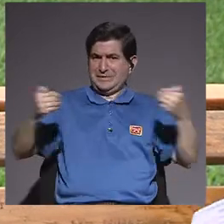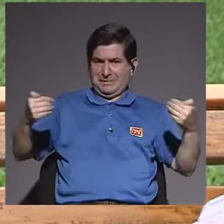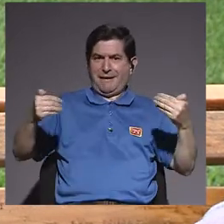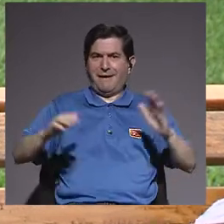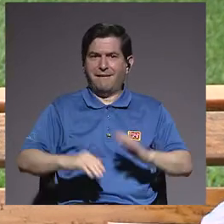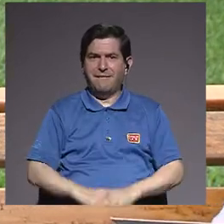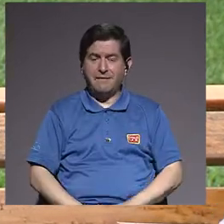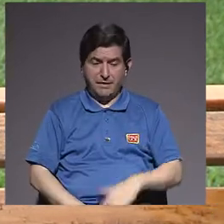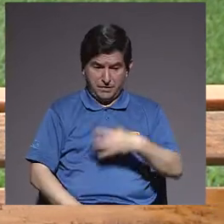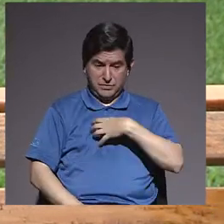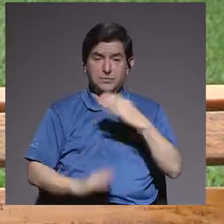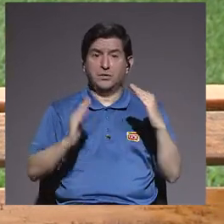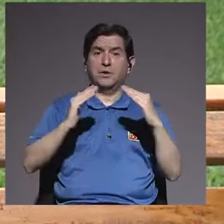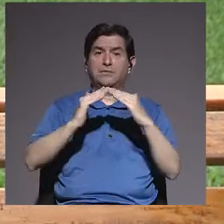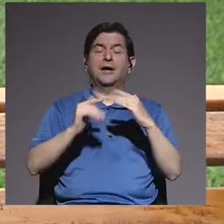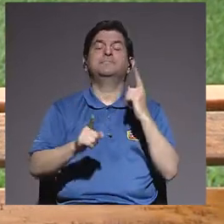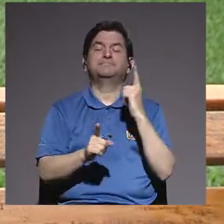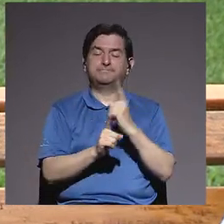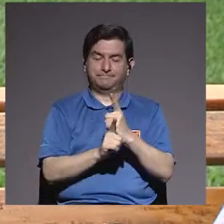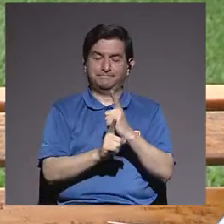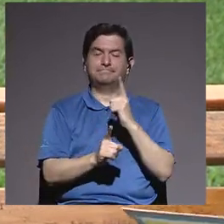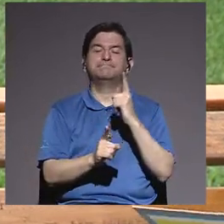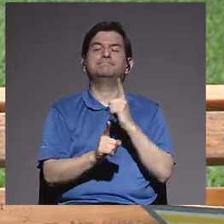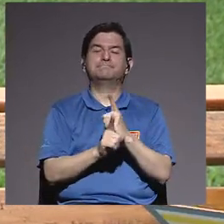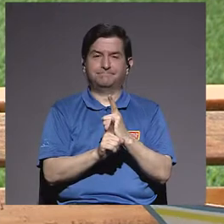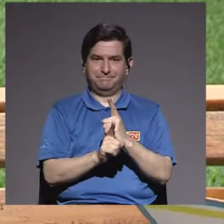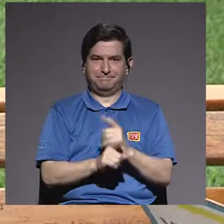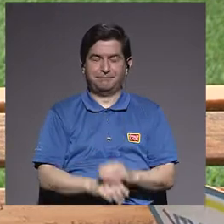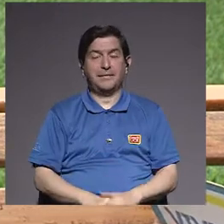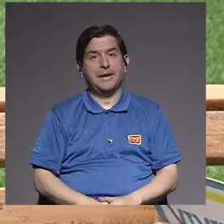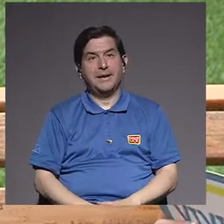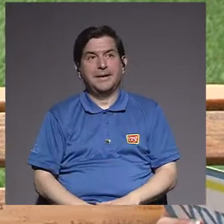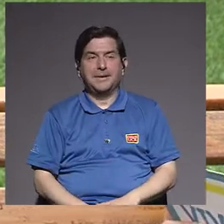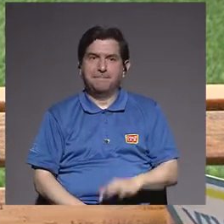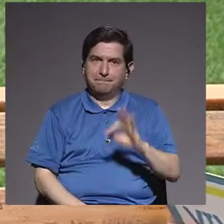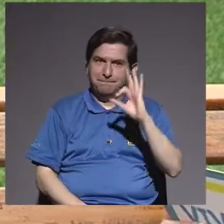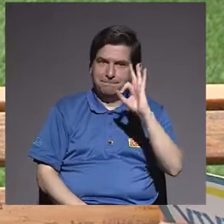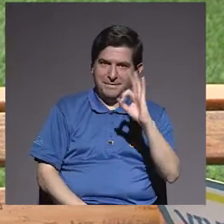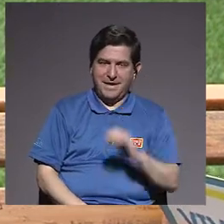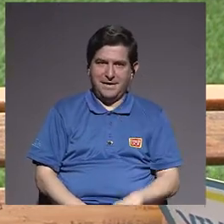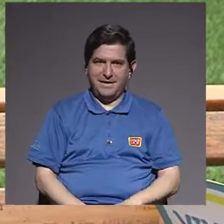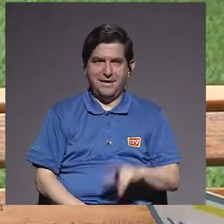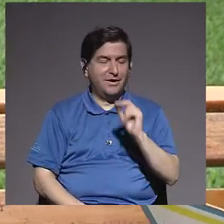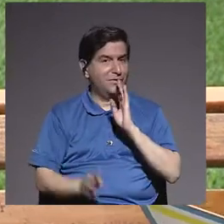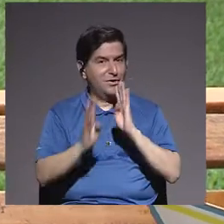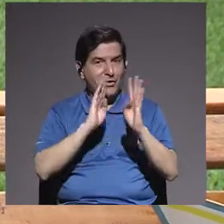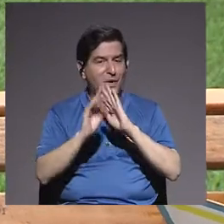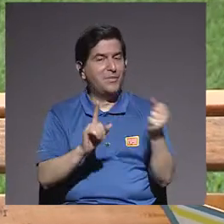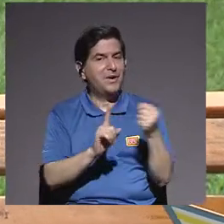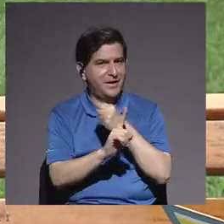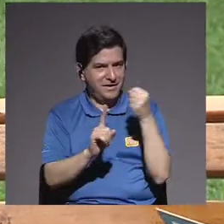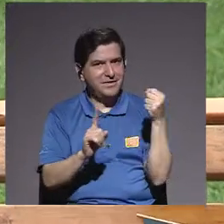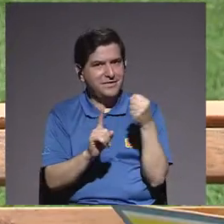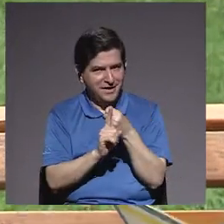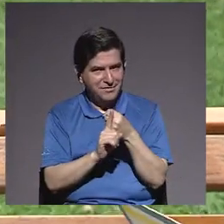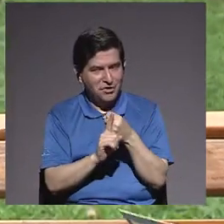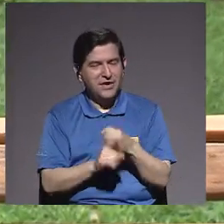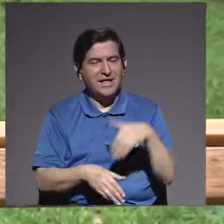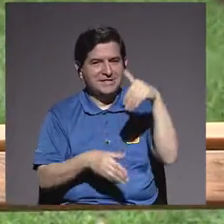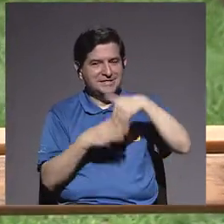digamos, además está en su casa. Exactamente. Bueno, esto que no queremos hablar de violencia